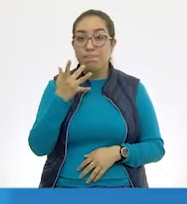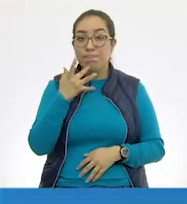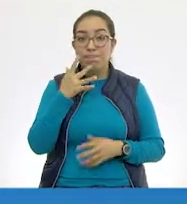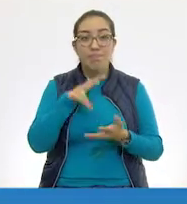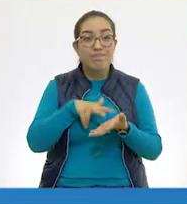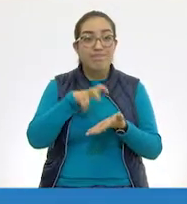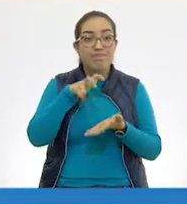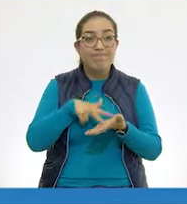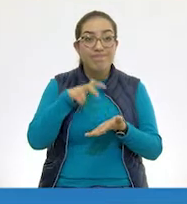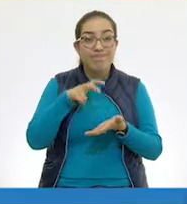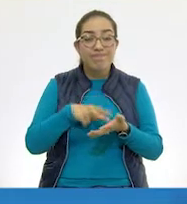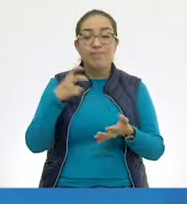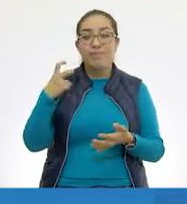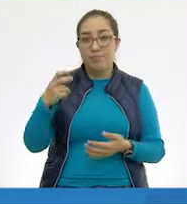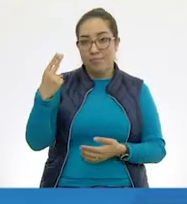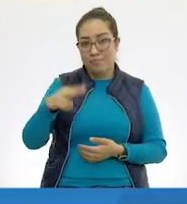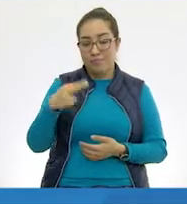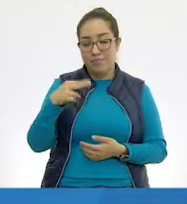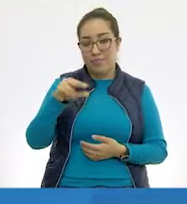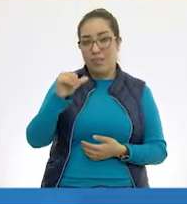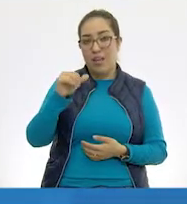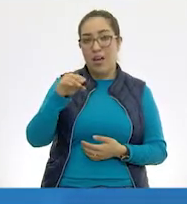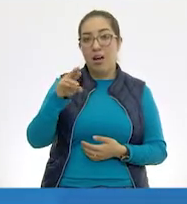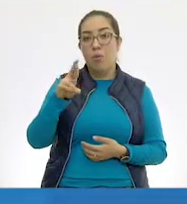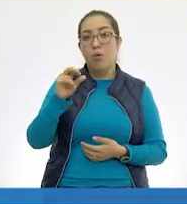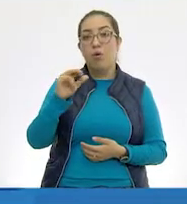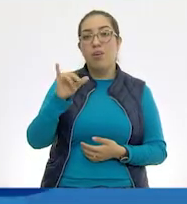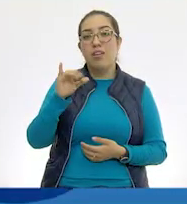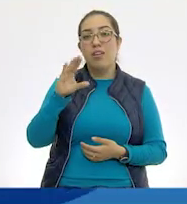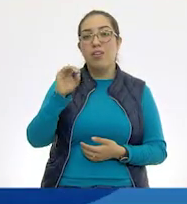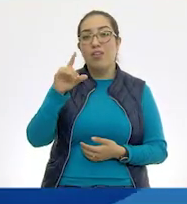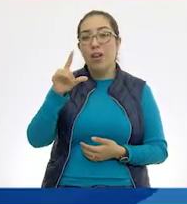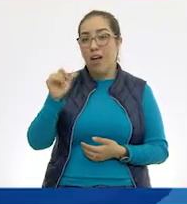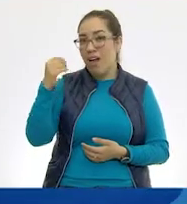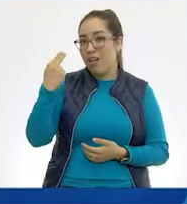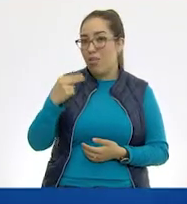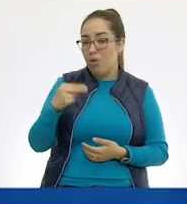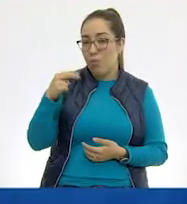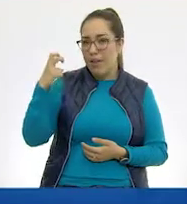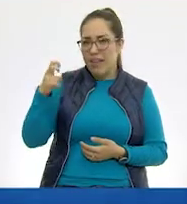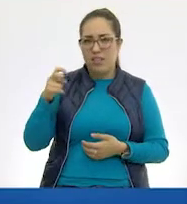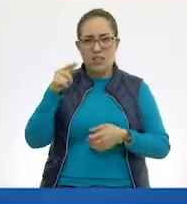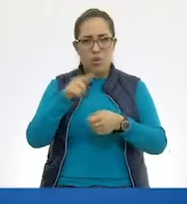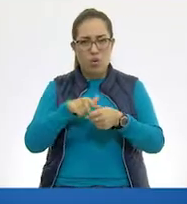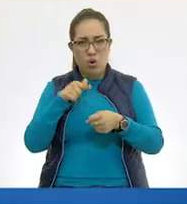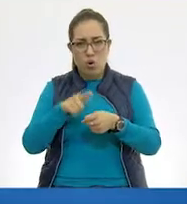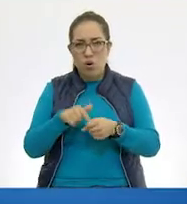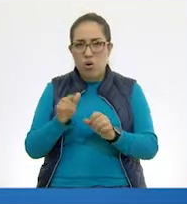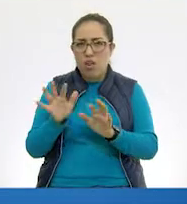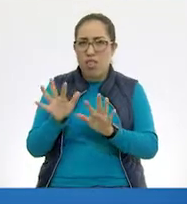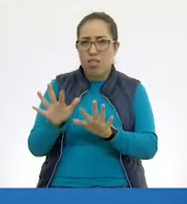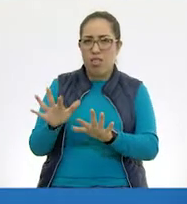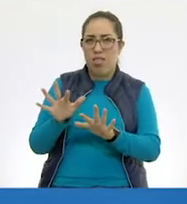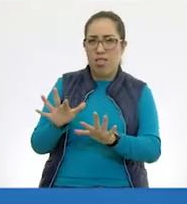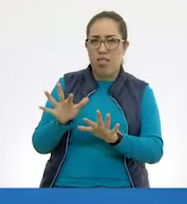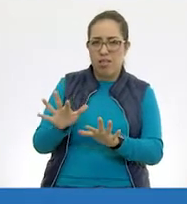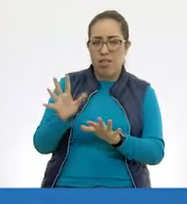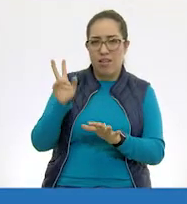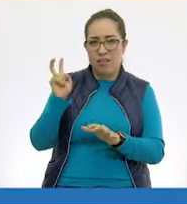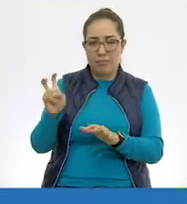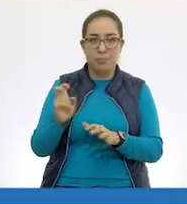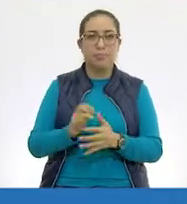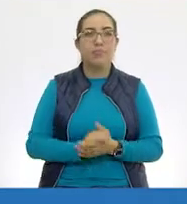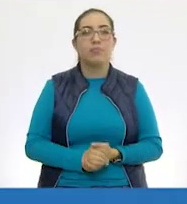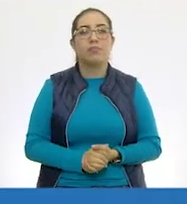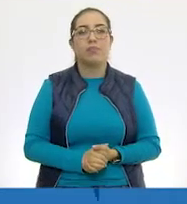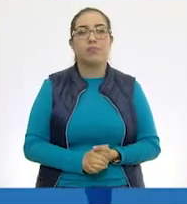una rana arborícola. Arborícola. Tiene un color muy característico, ¿cierto? Sí. Ok.